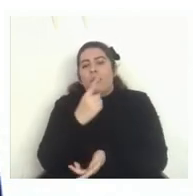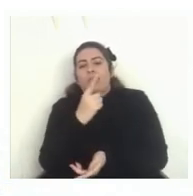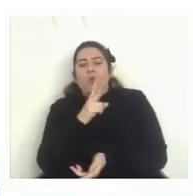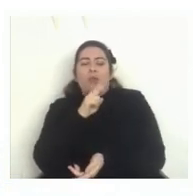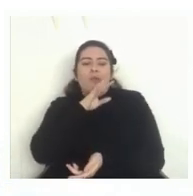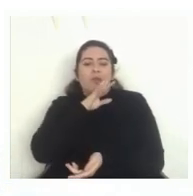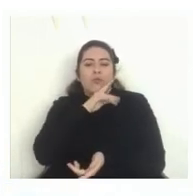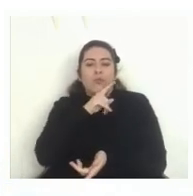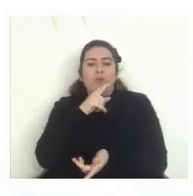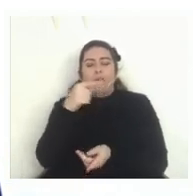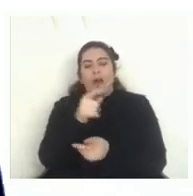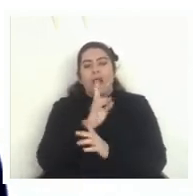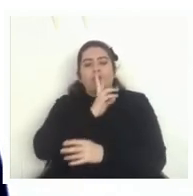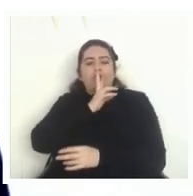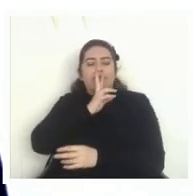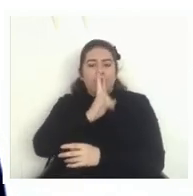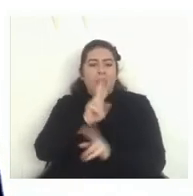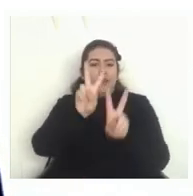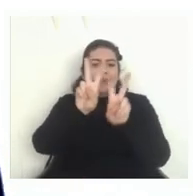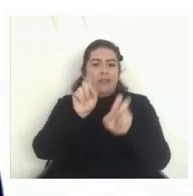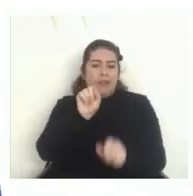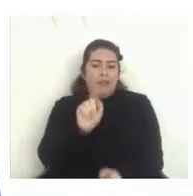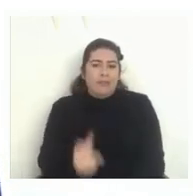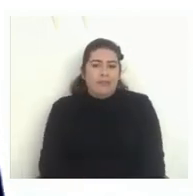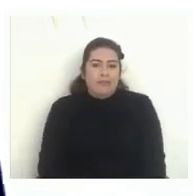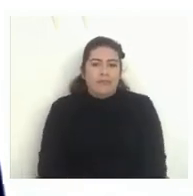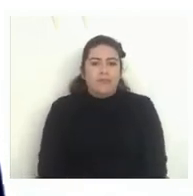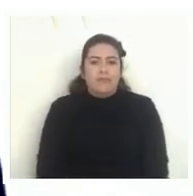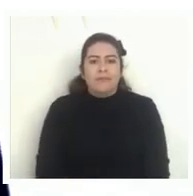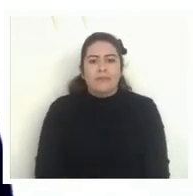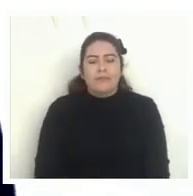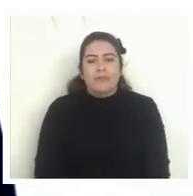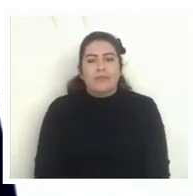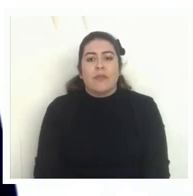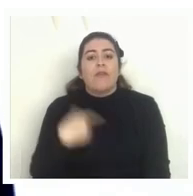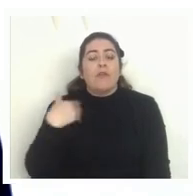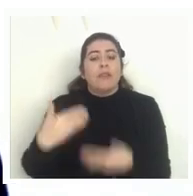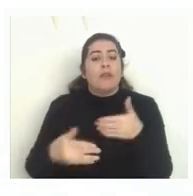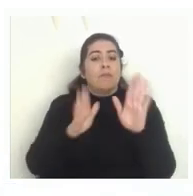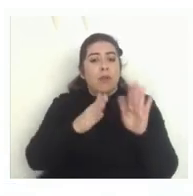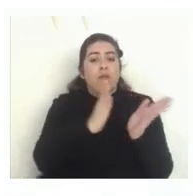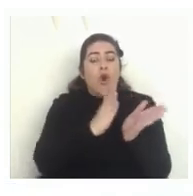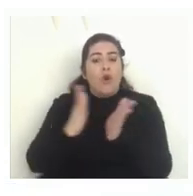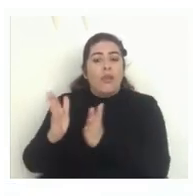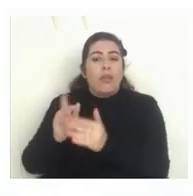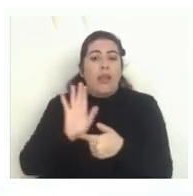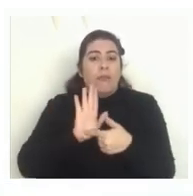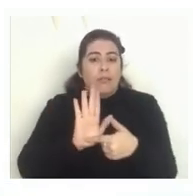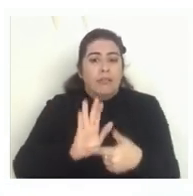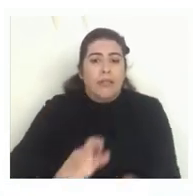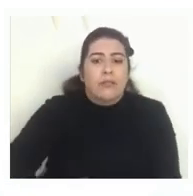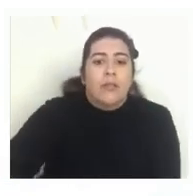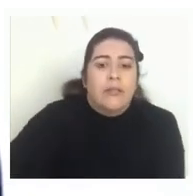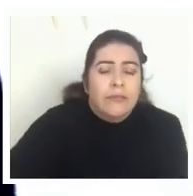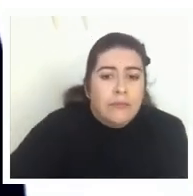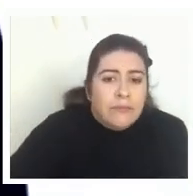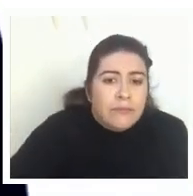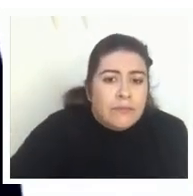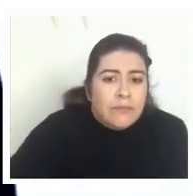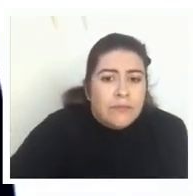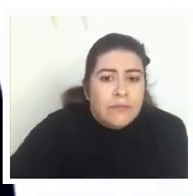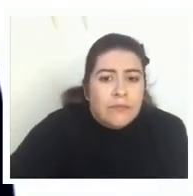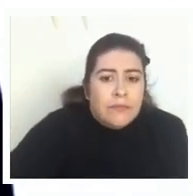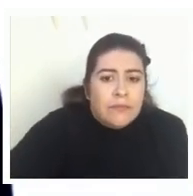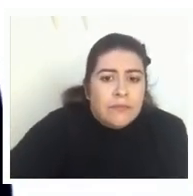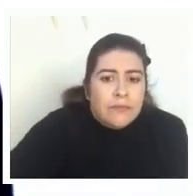esto para abordar esto vamos a seguir el mismo orden de las presentaciones para poder